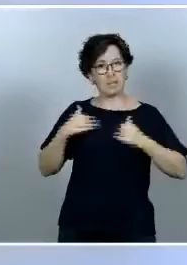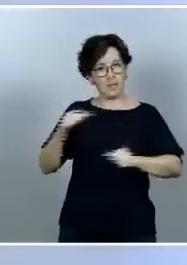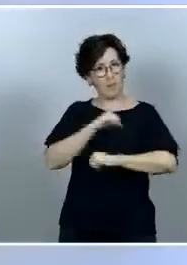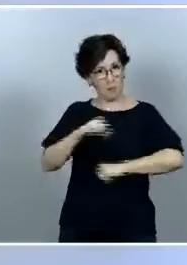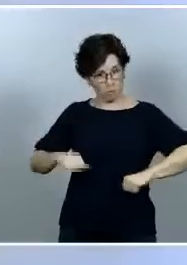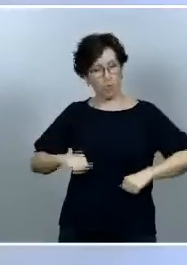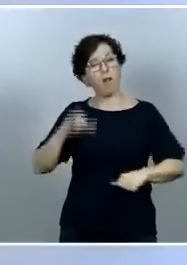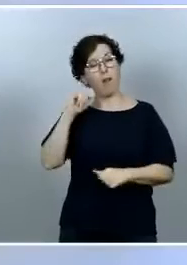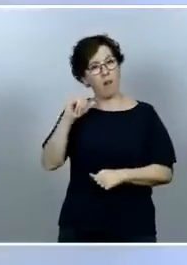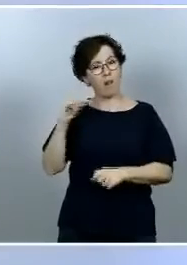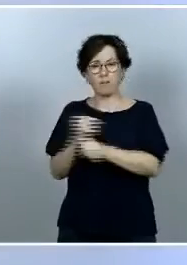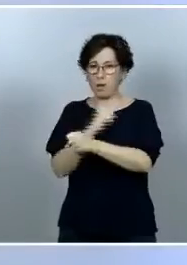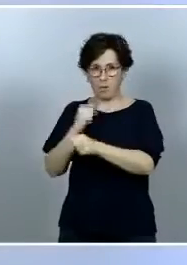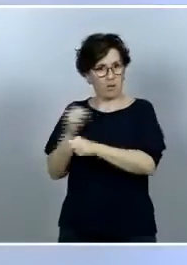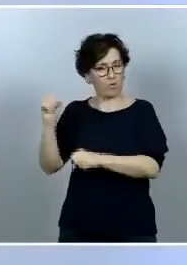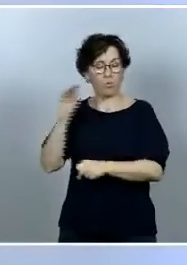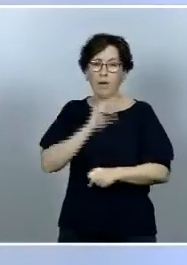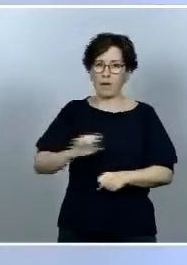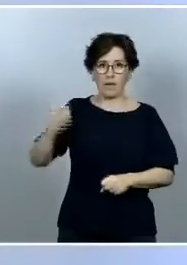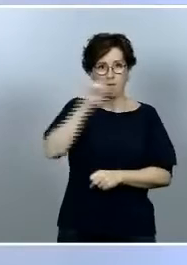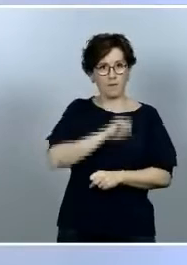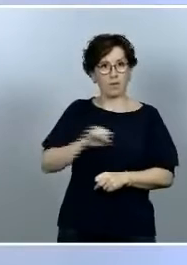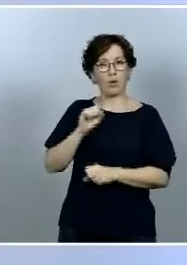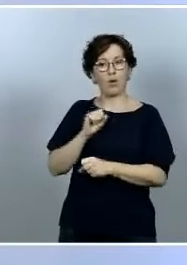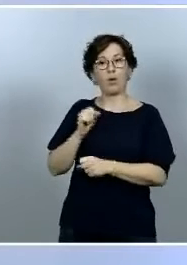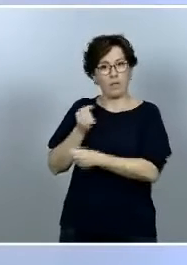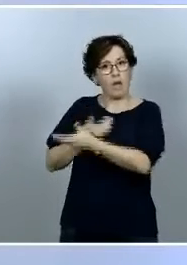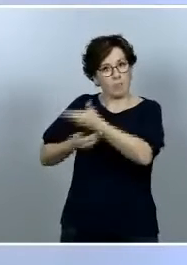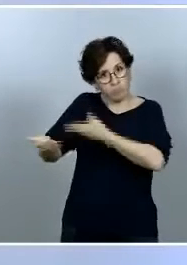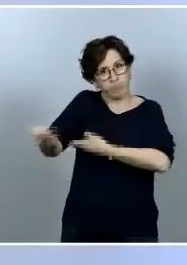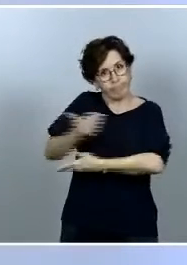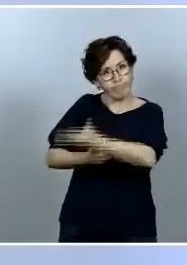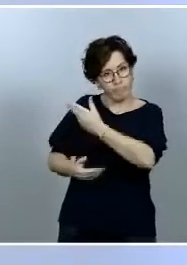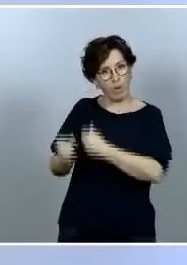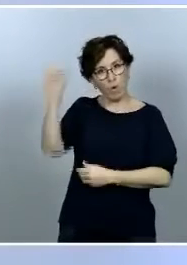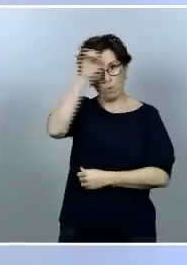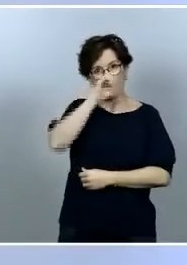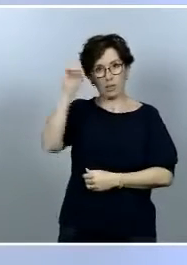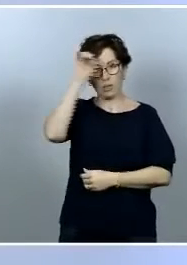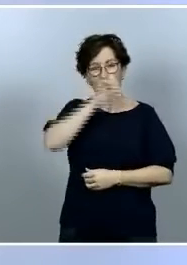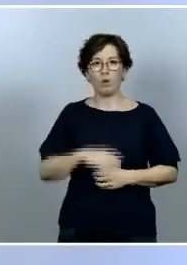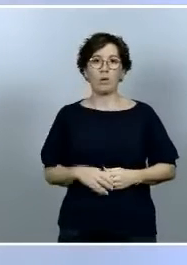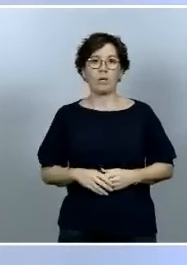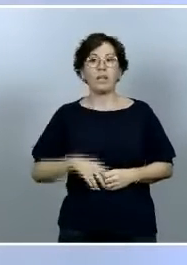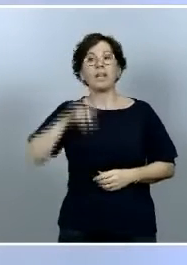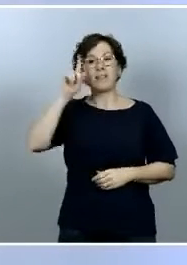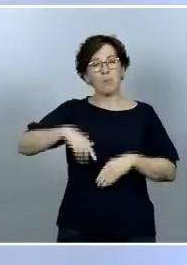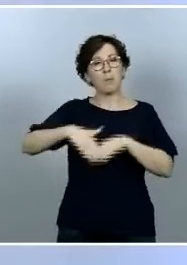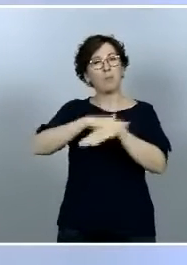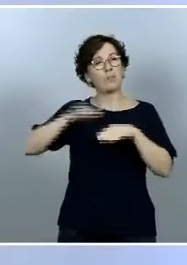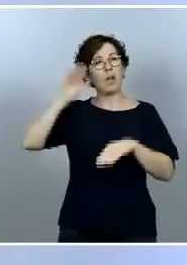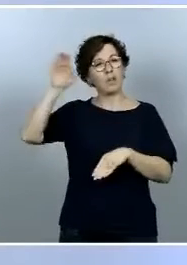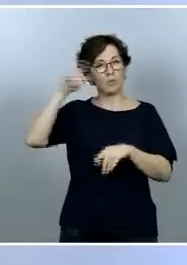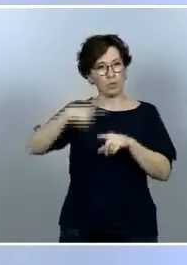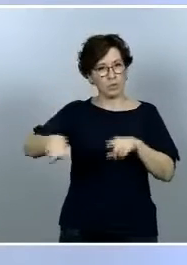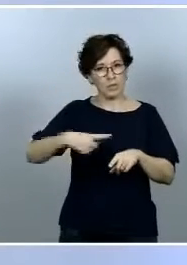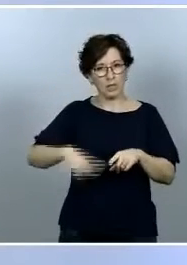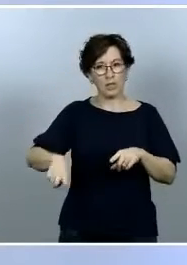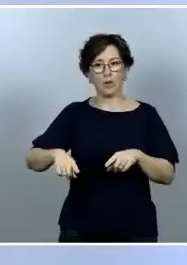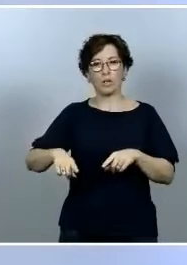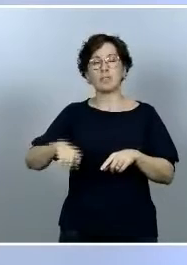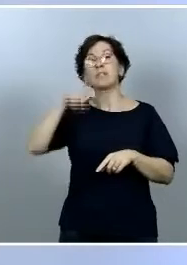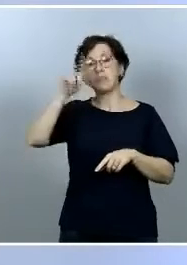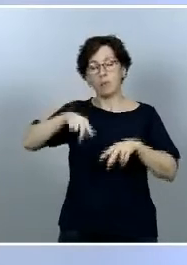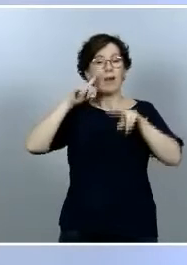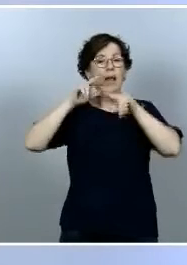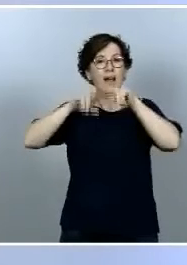magnífico trabajo y con la que vamos intercambiando posiciones y también es verdad que con el Ministerio de Asuntos Exteriores y con otros colegas del gobierno estamos analizando bajo la